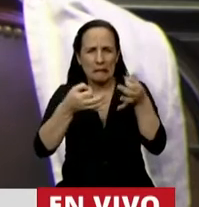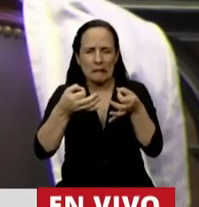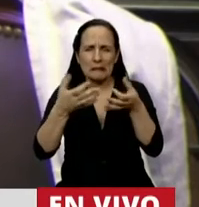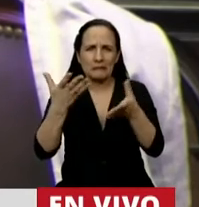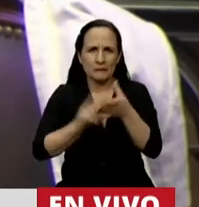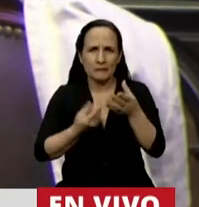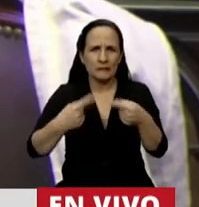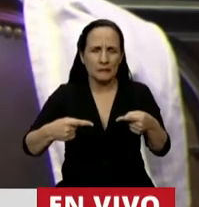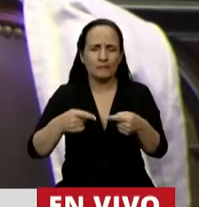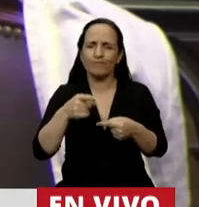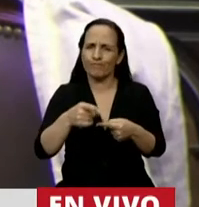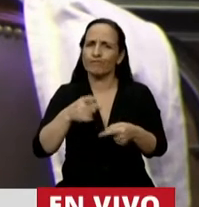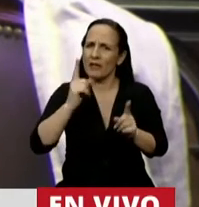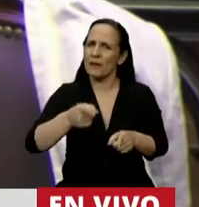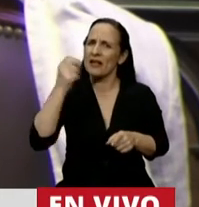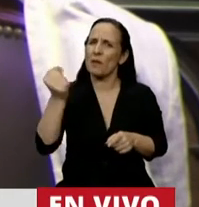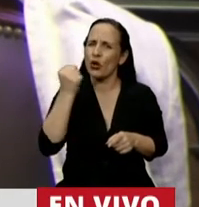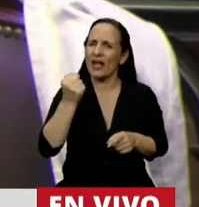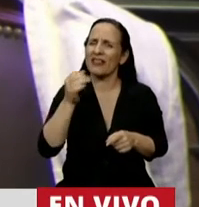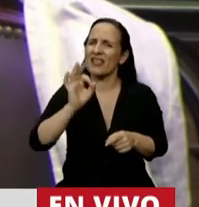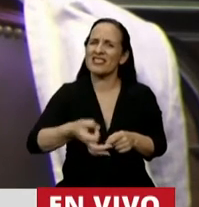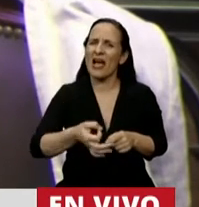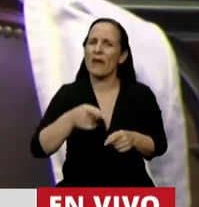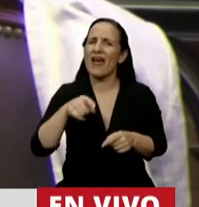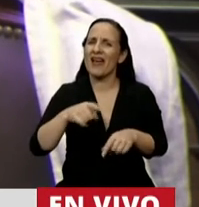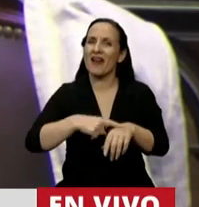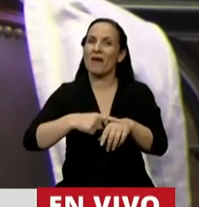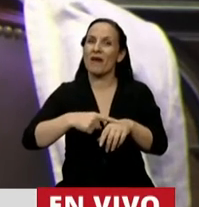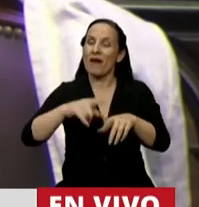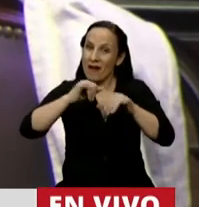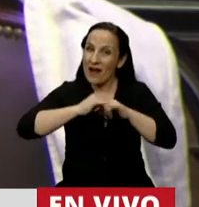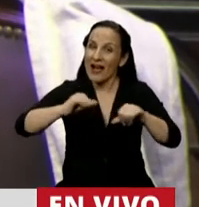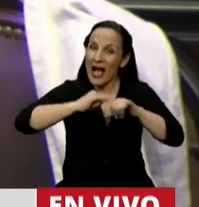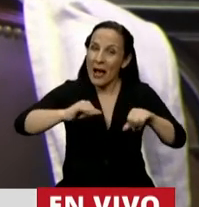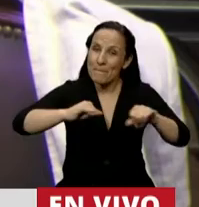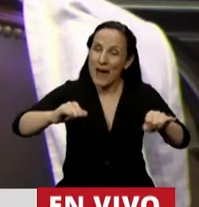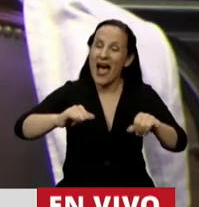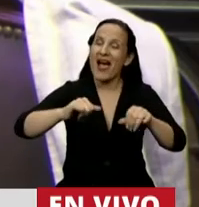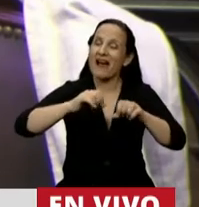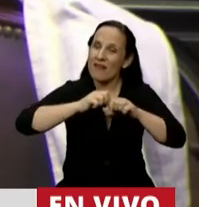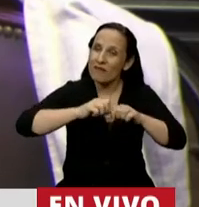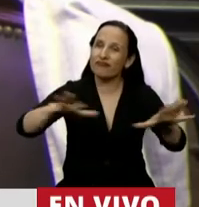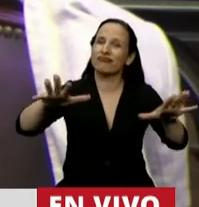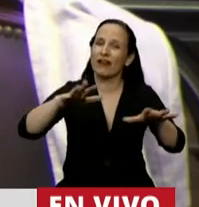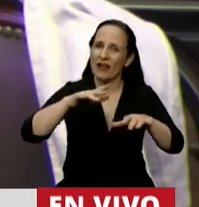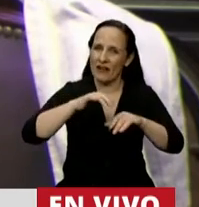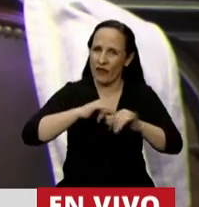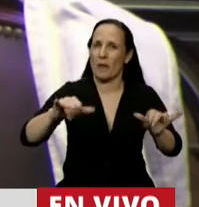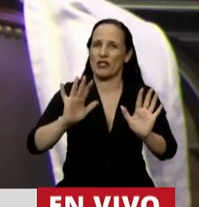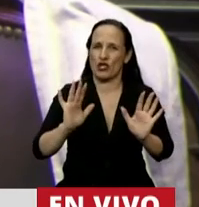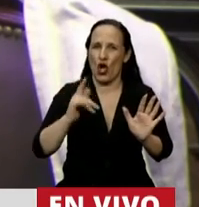Por otro lado, es importante conocer el impacto de las campañas educativas y de difusión de información,